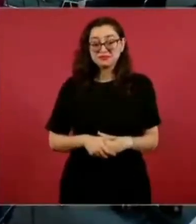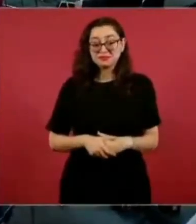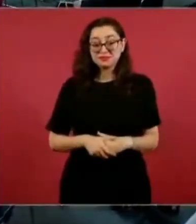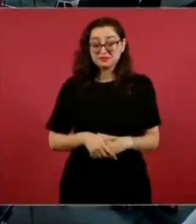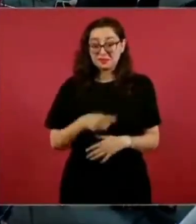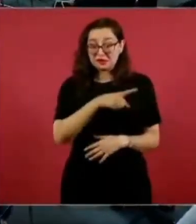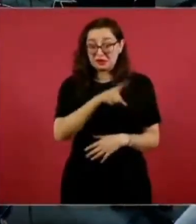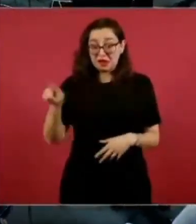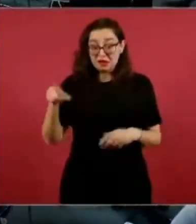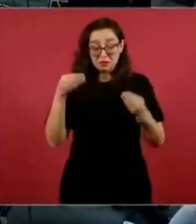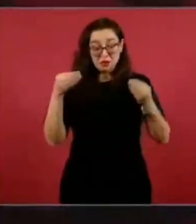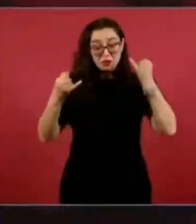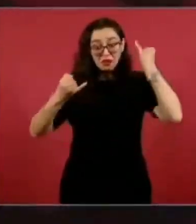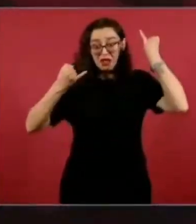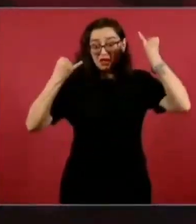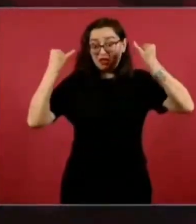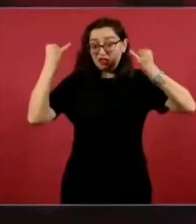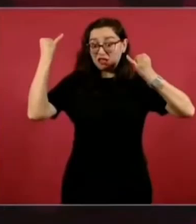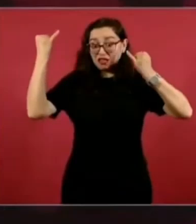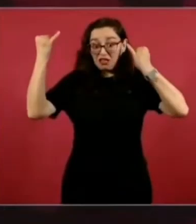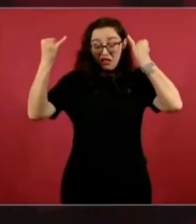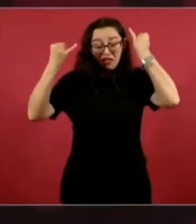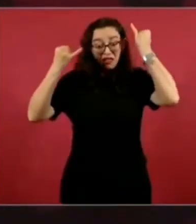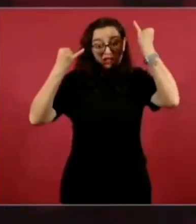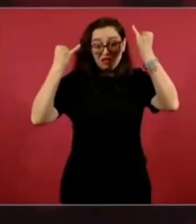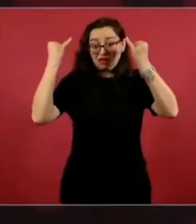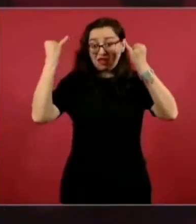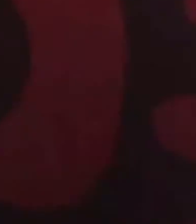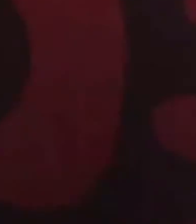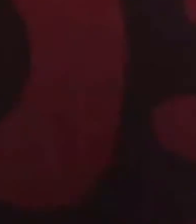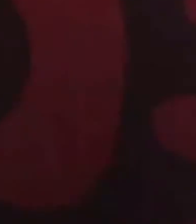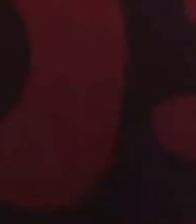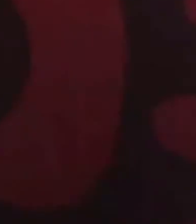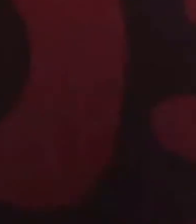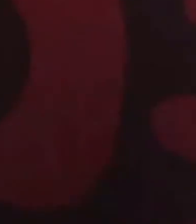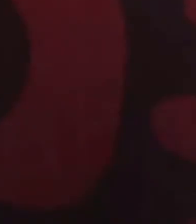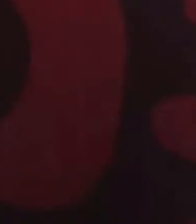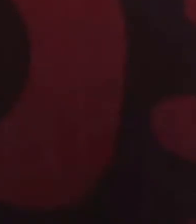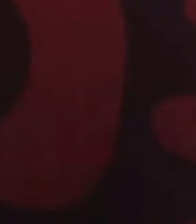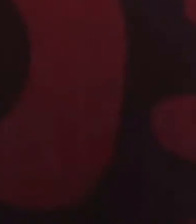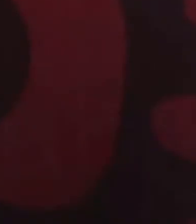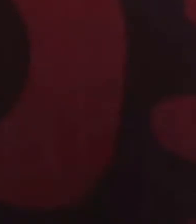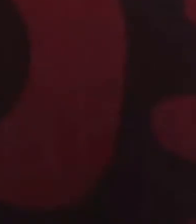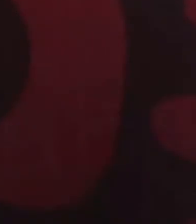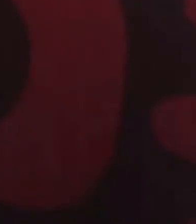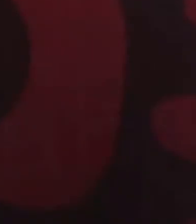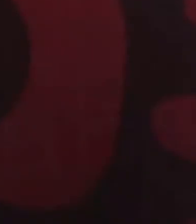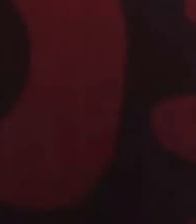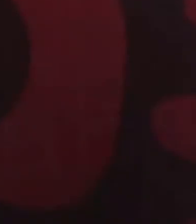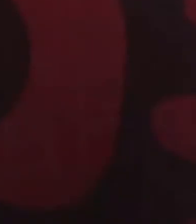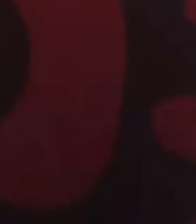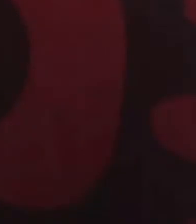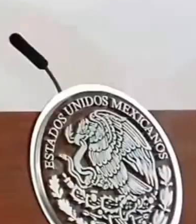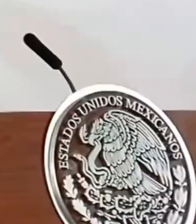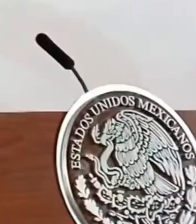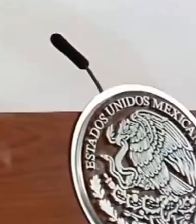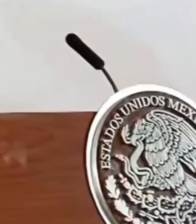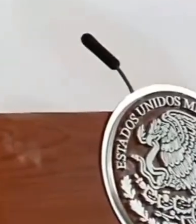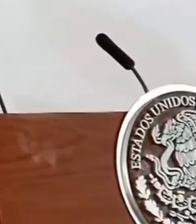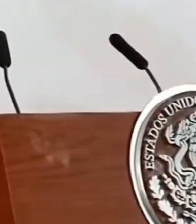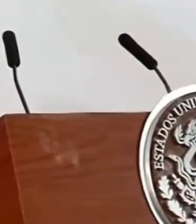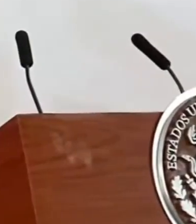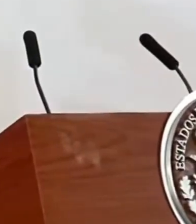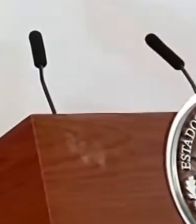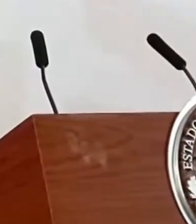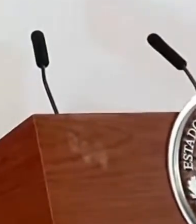esas no las vamos a poder detener,